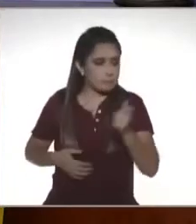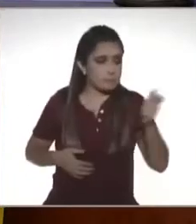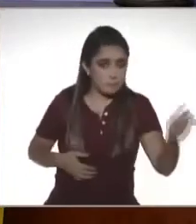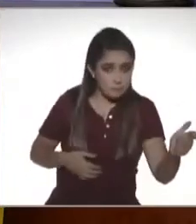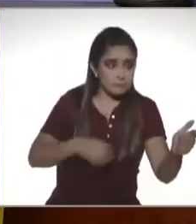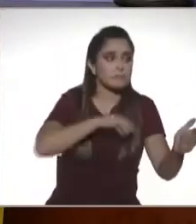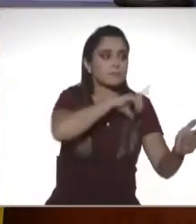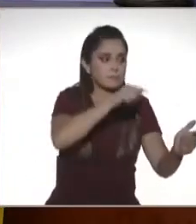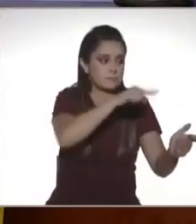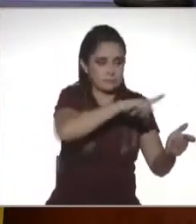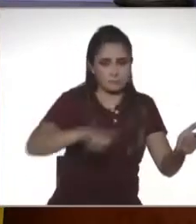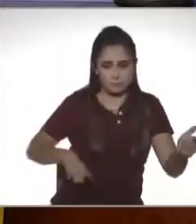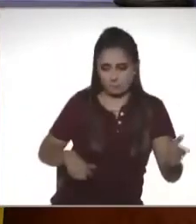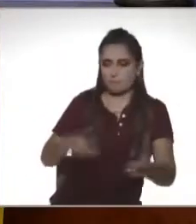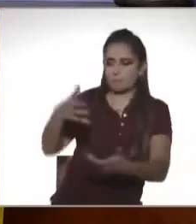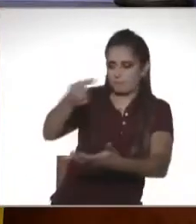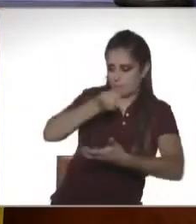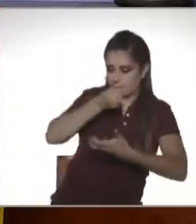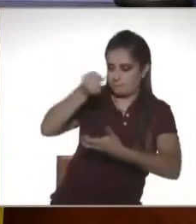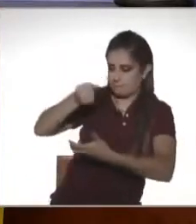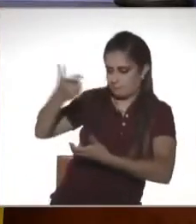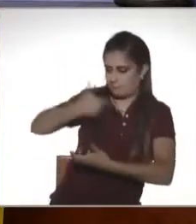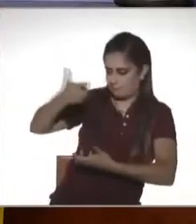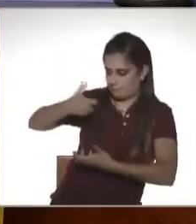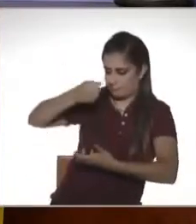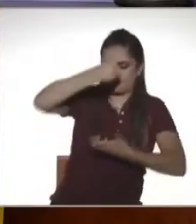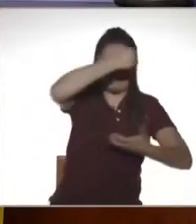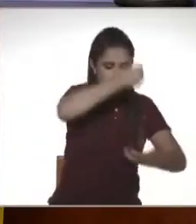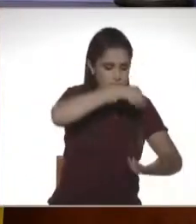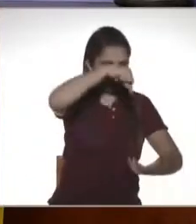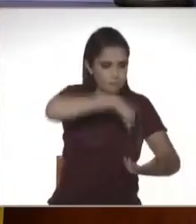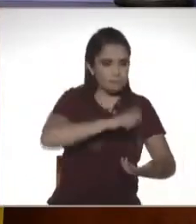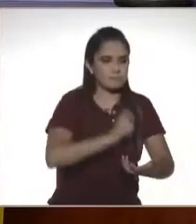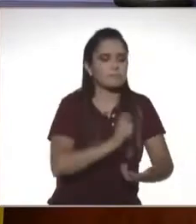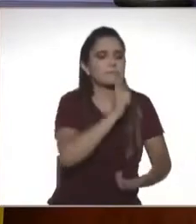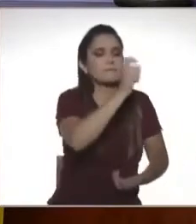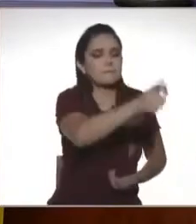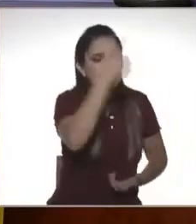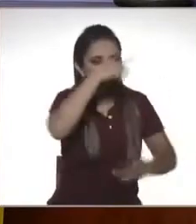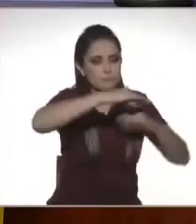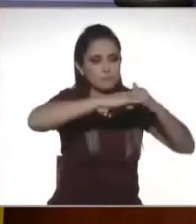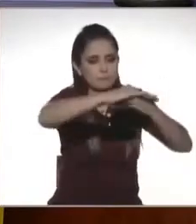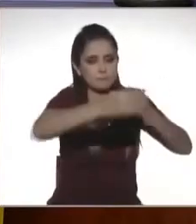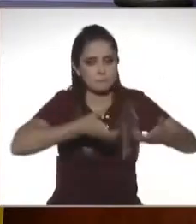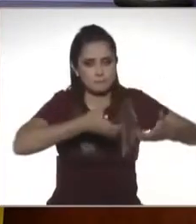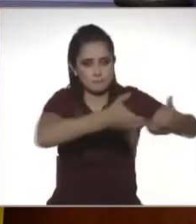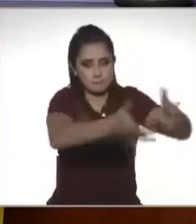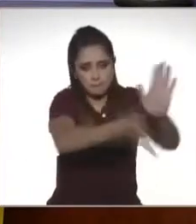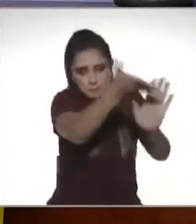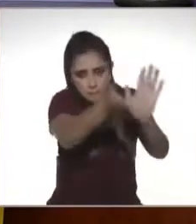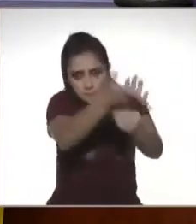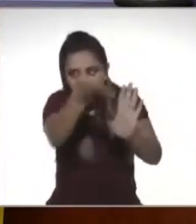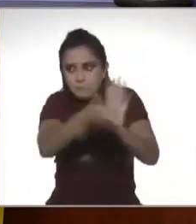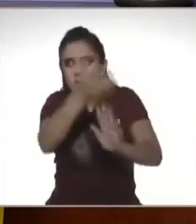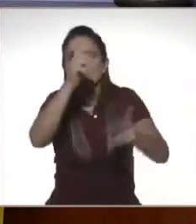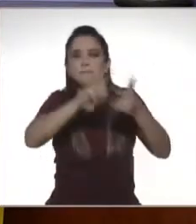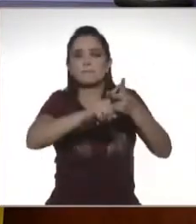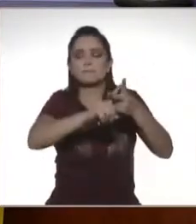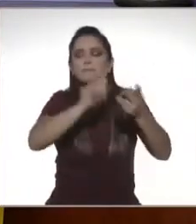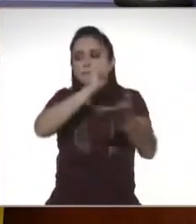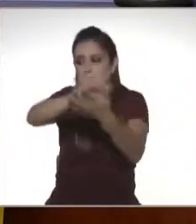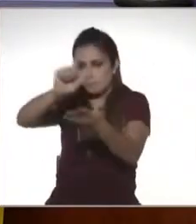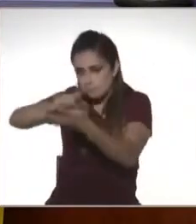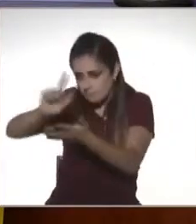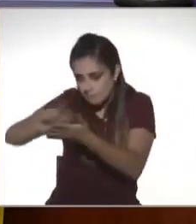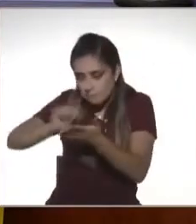servicios, servicios públicos, como por ejemplo sería que pavimenten las avenidas, que haya un servicio de limpia,